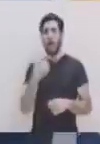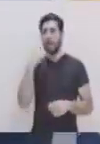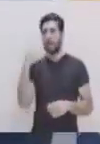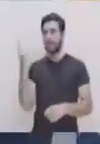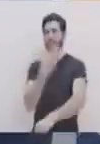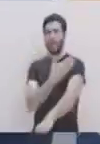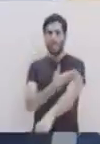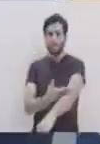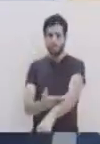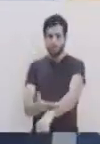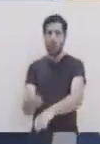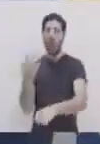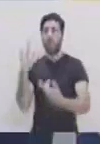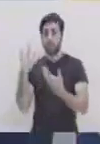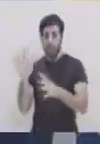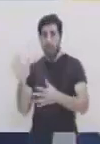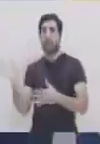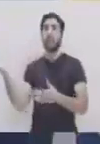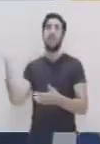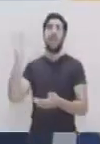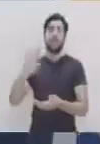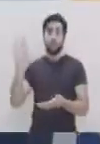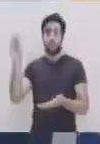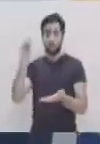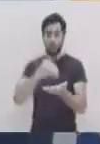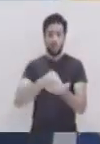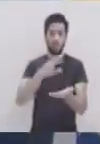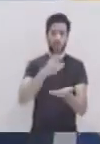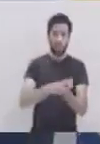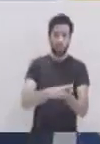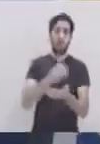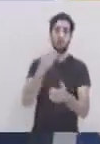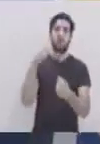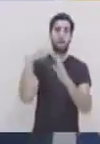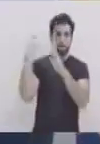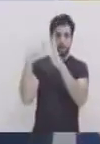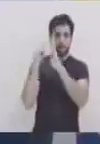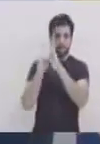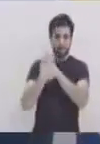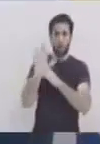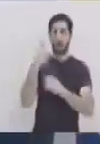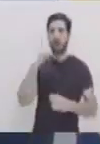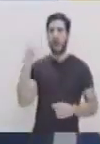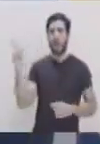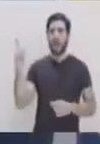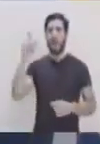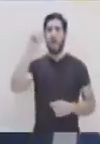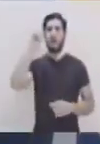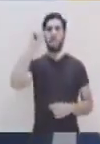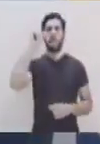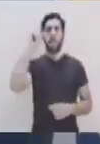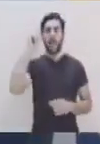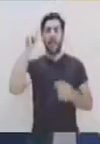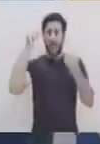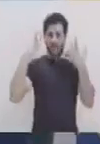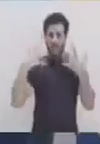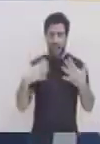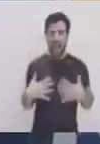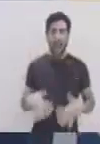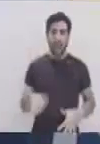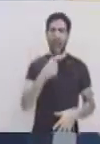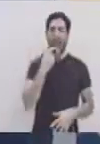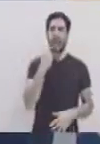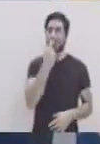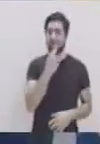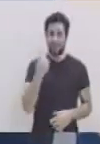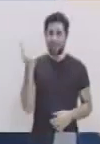esas historias y las plasman en una película. La primera es Blanca Nieves, de Walt Disney. Y cómo esta historia